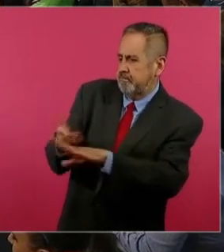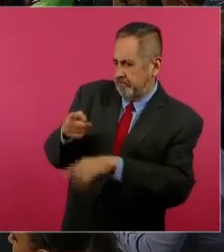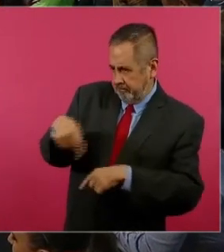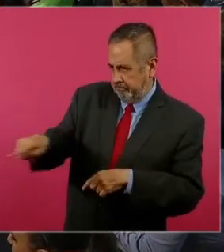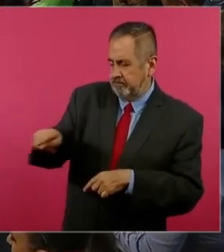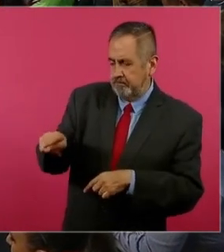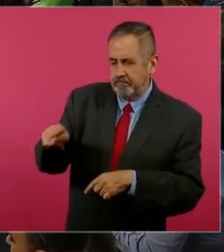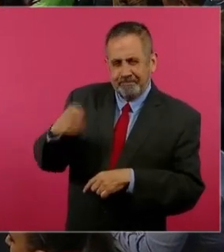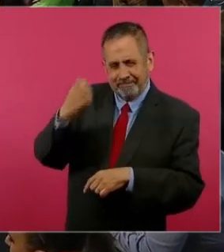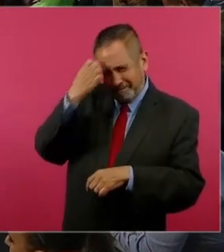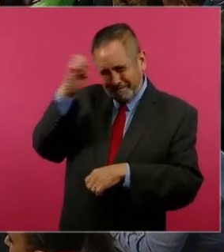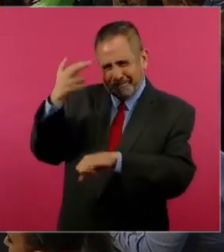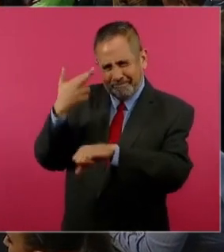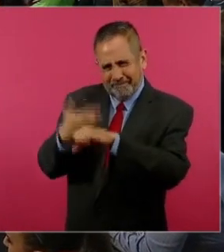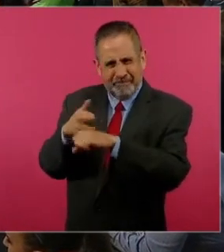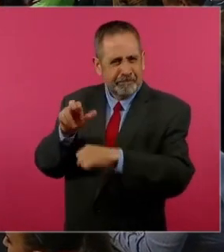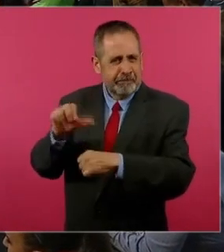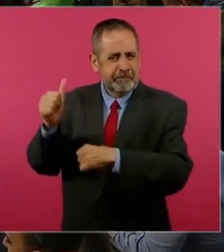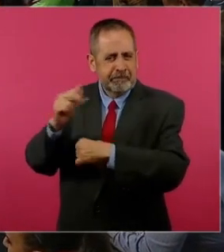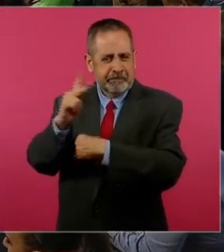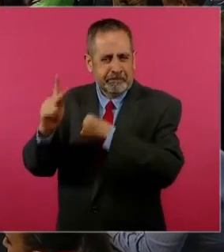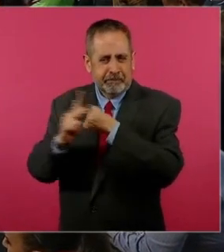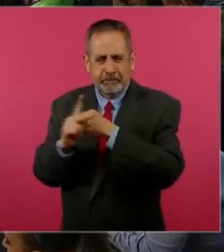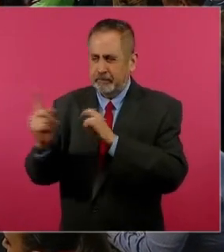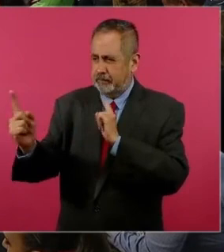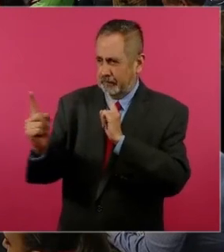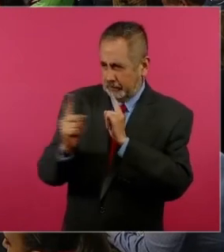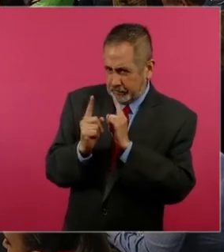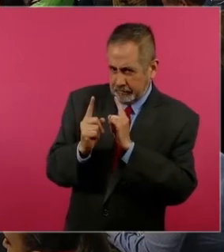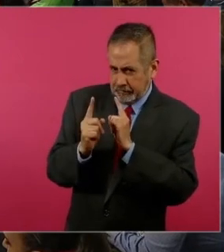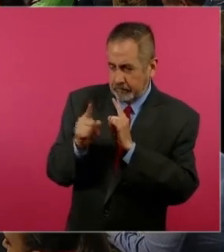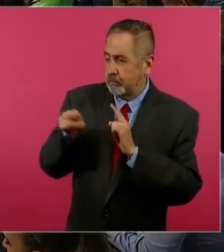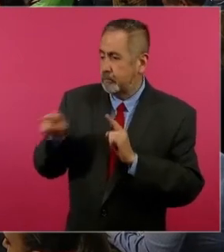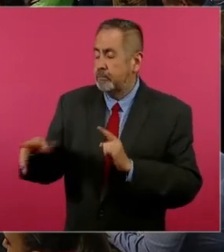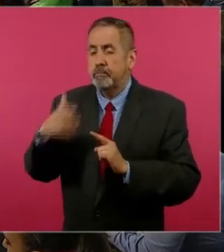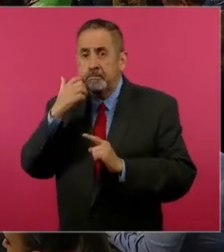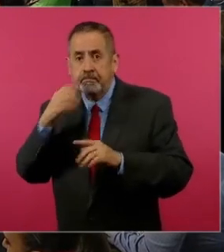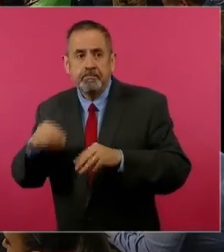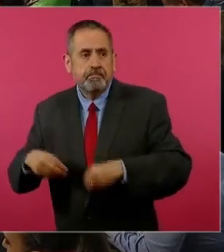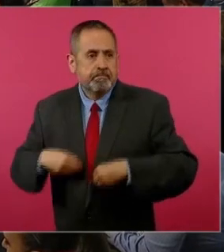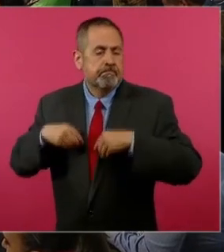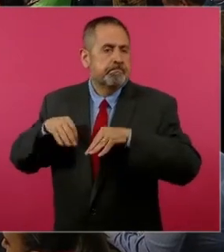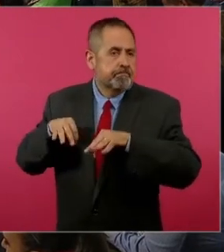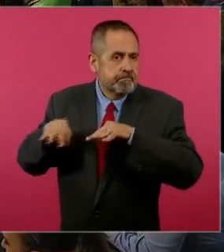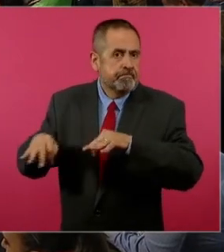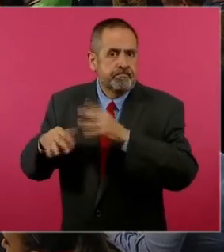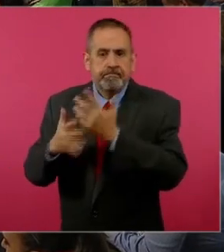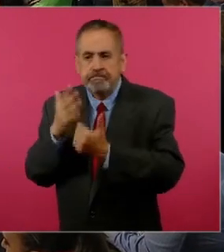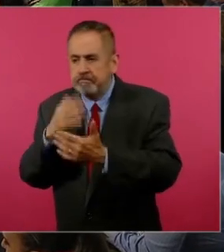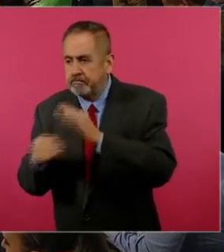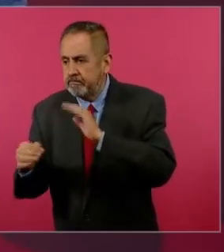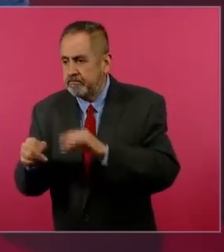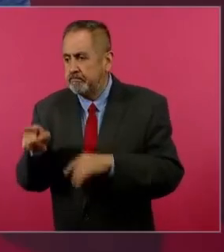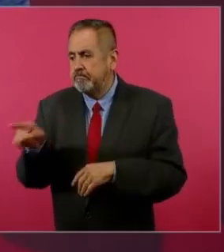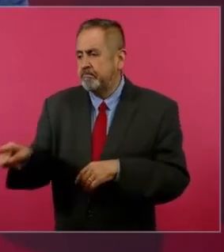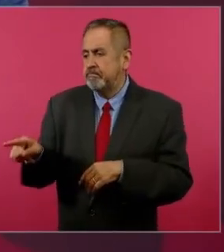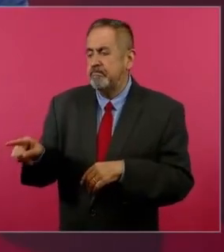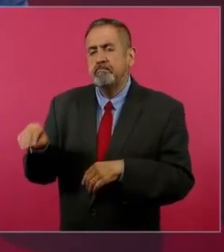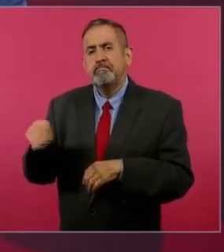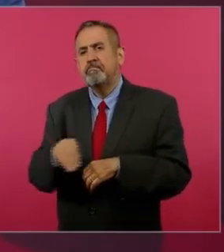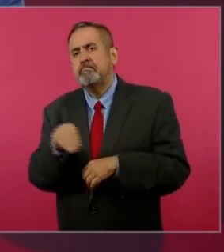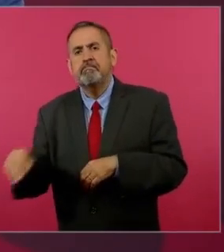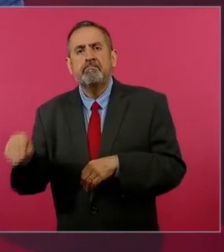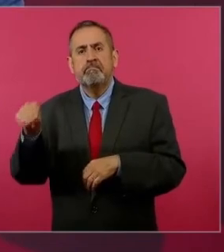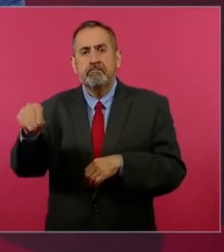se busca la vida y tiene que emigrar,